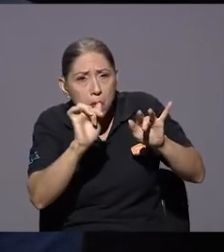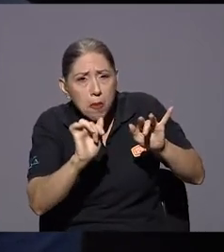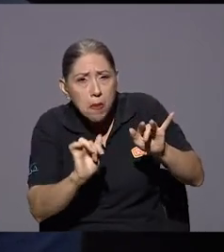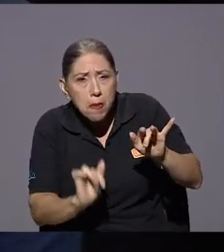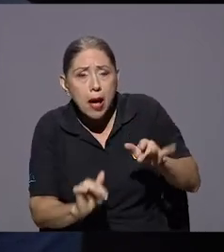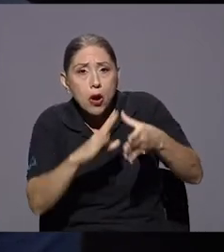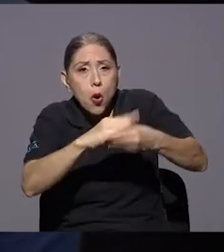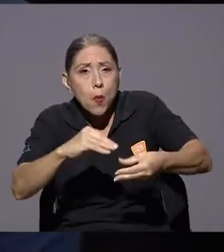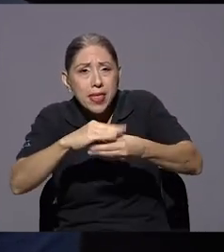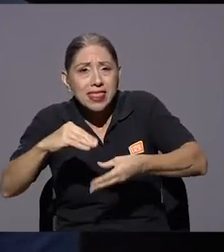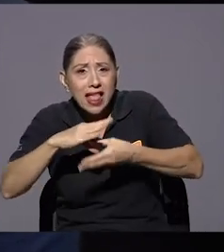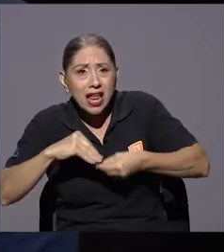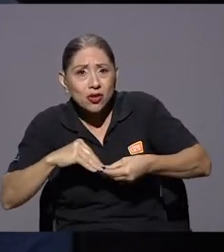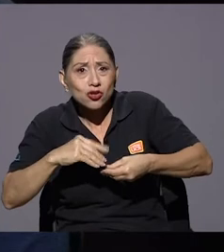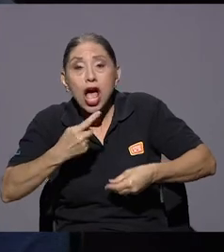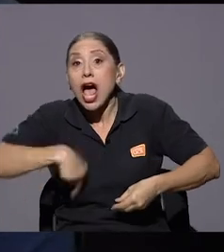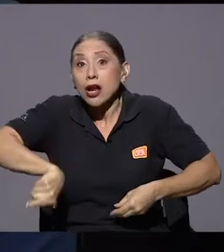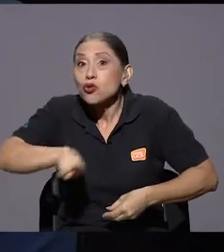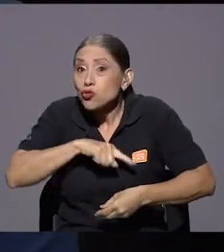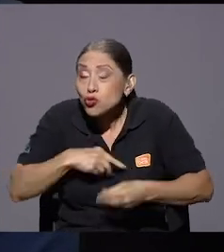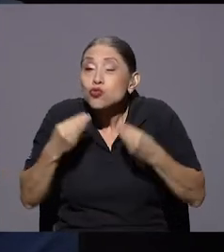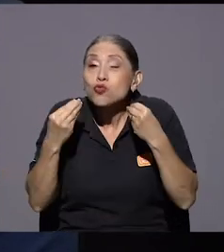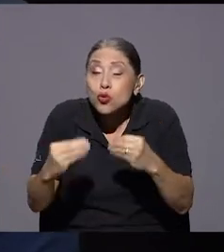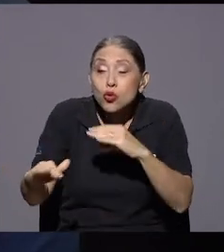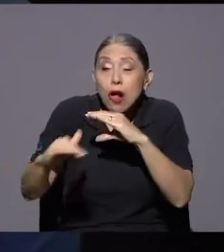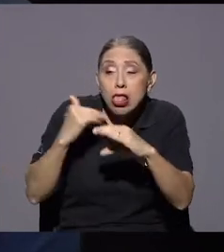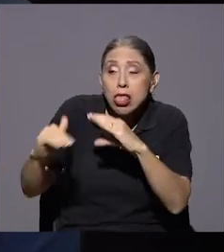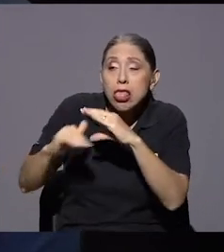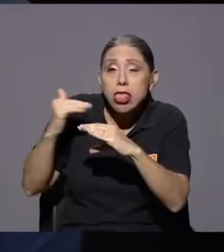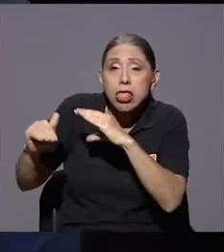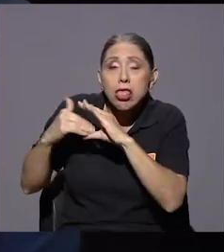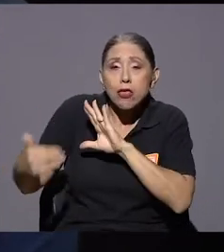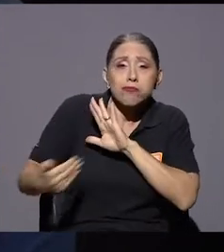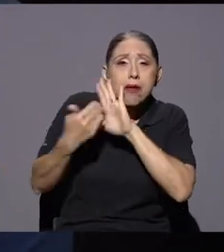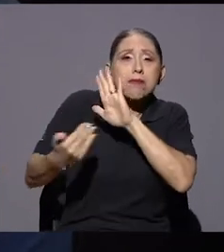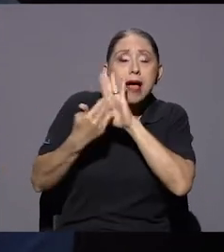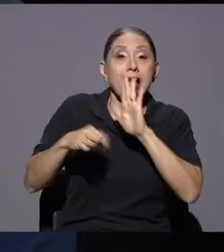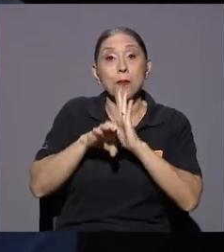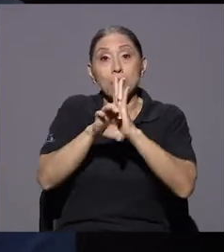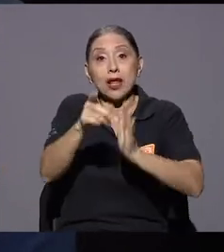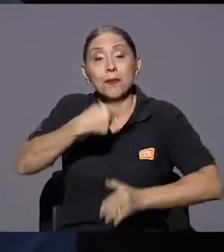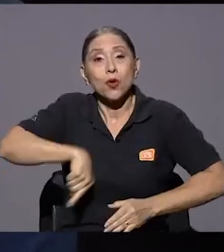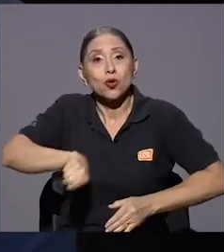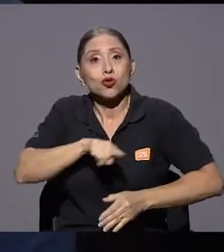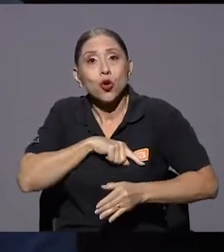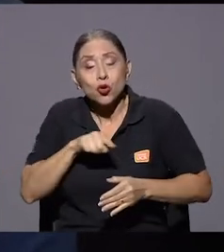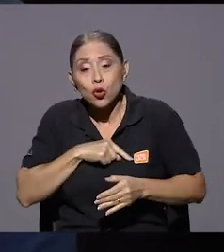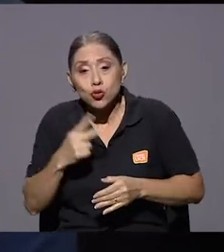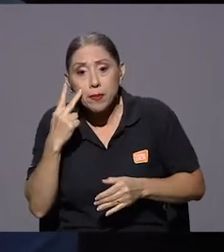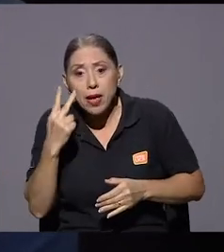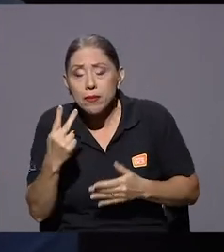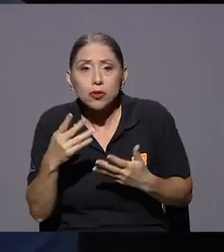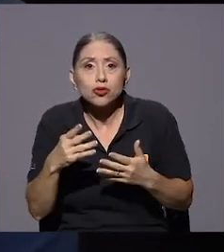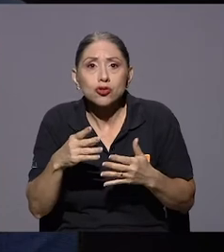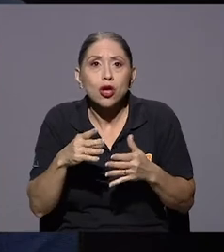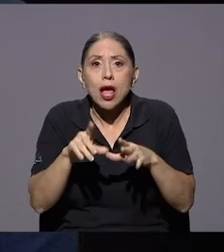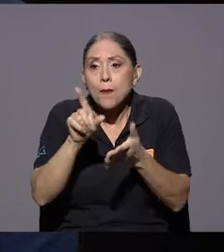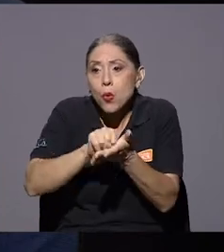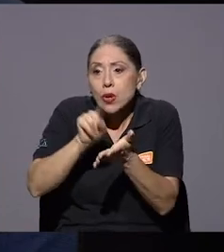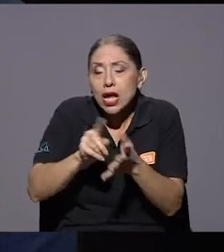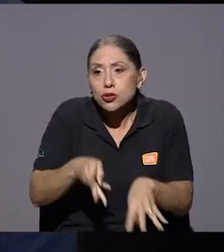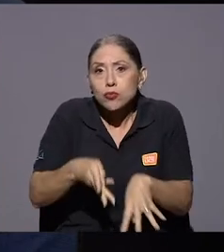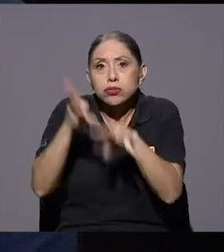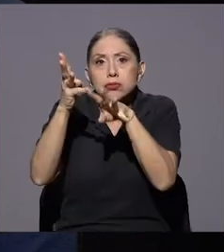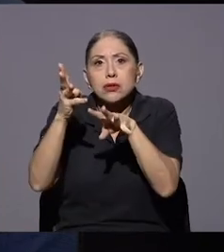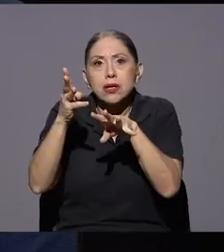sufrimos muchísimo ataques por correo electrónico digamos que después de una publicación entonces tenías 40, 50 correos electrónicos enviándote